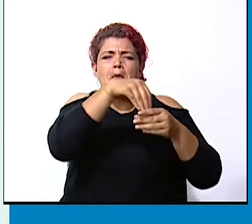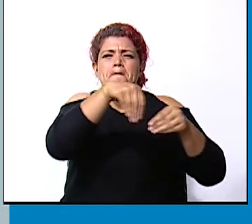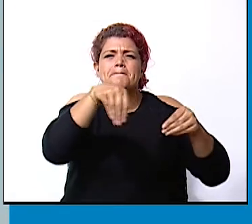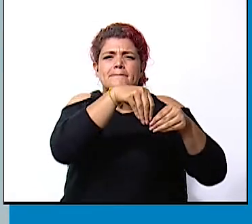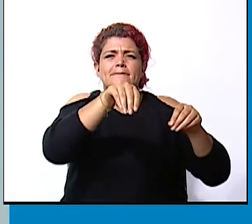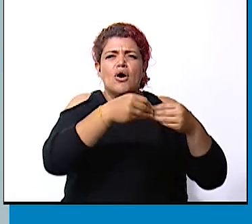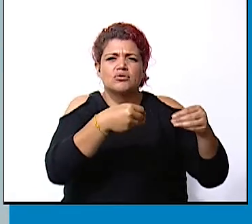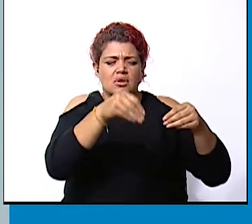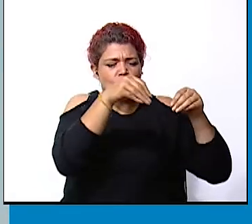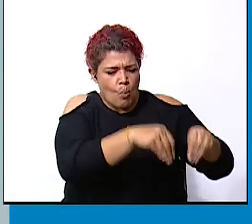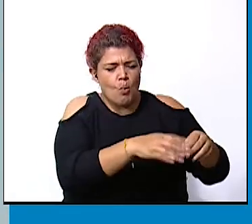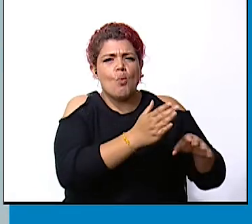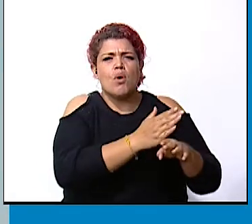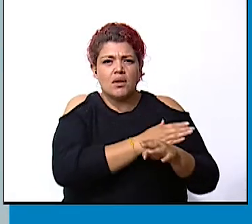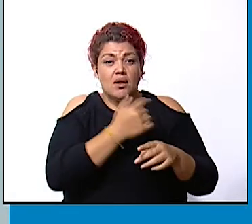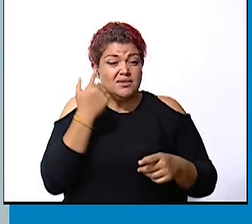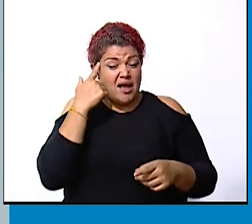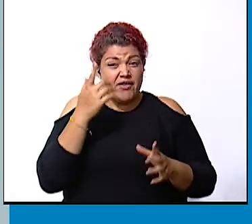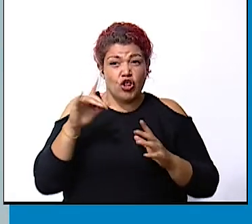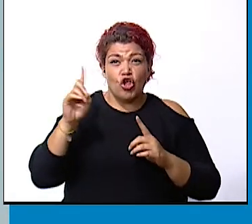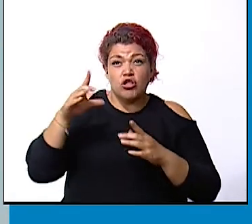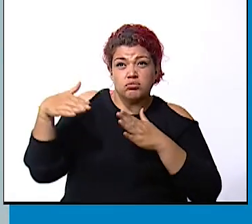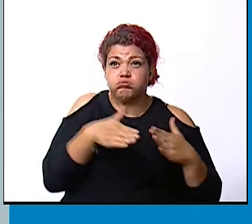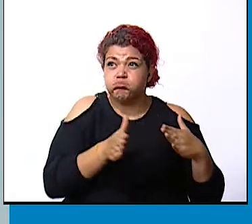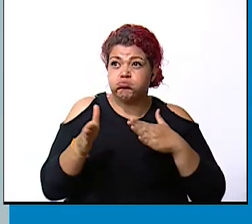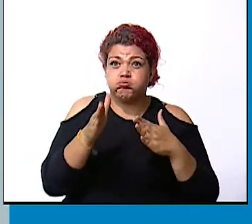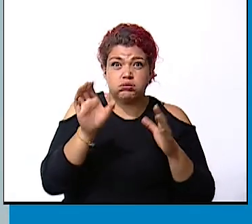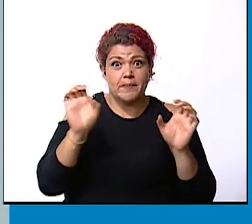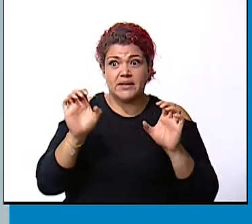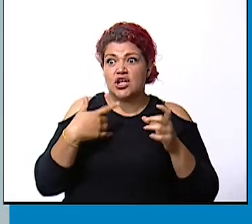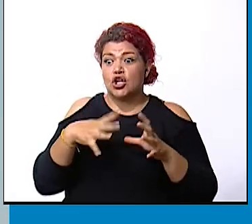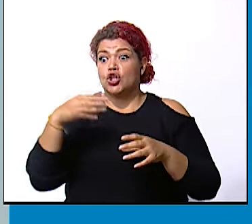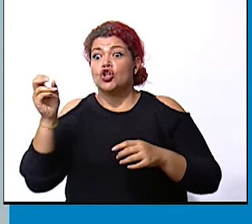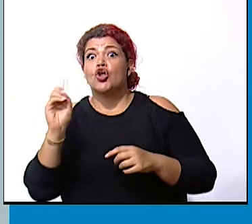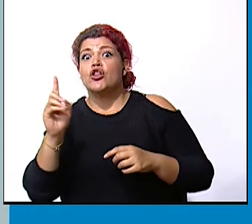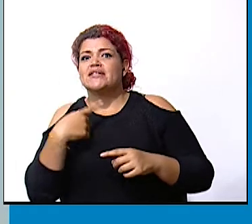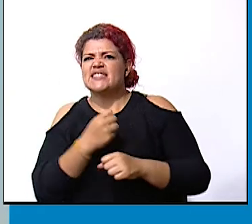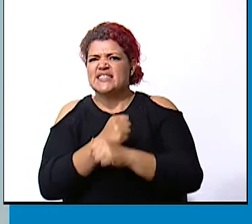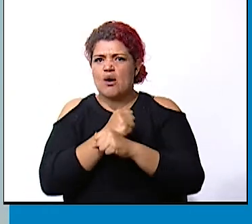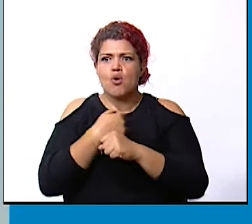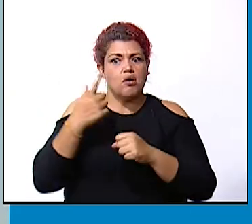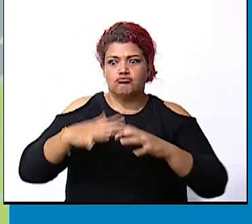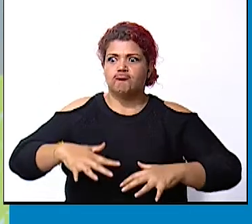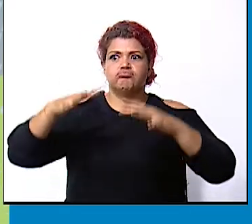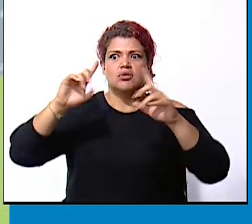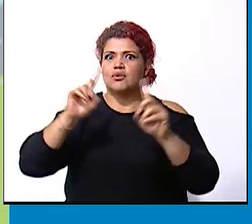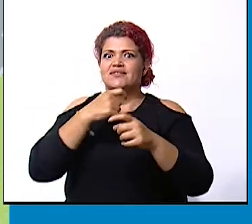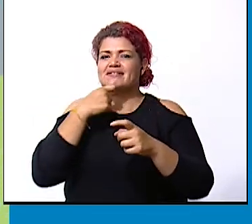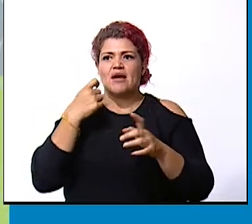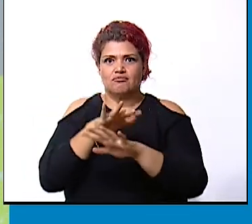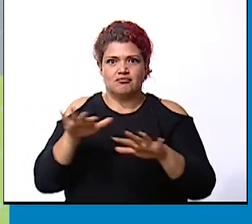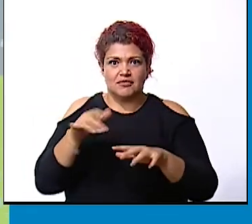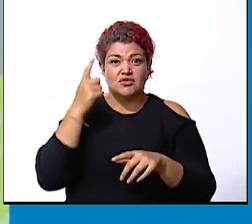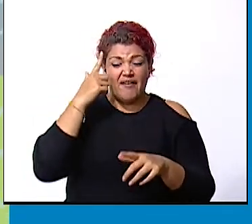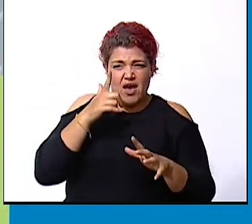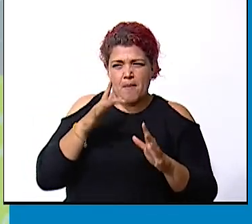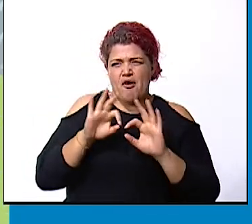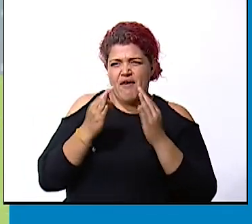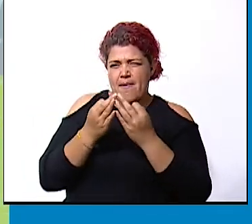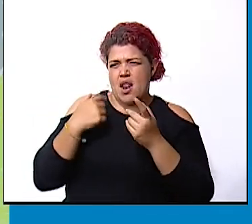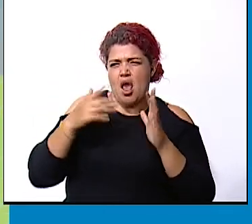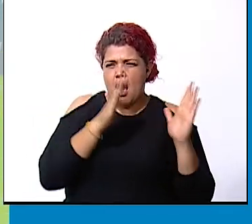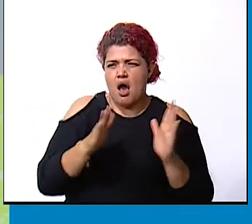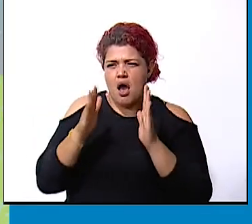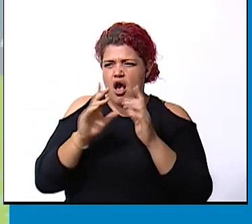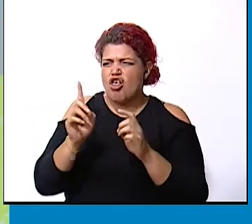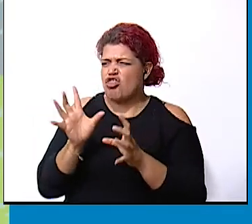plástica identifica rutas de evacuación y lugares seguros libres de inundación planea reunirte con tu familia y